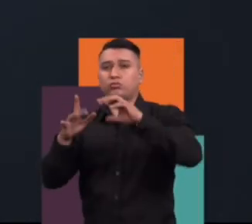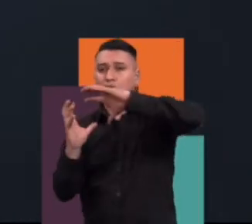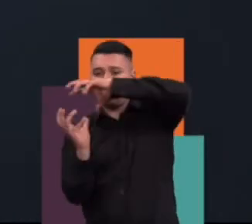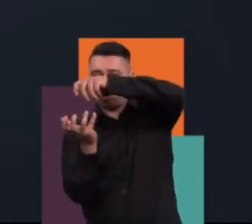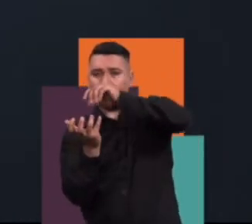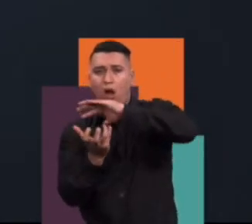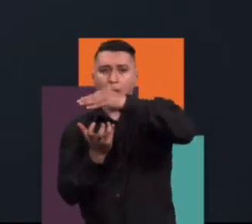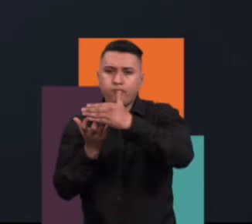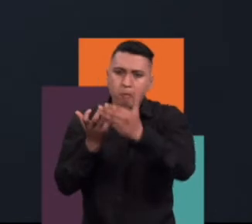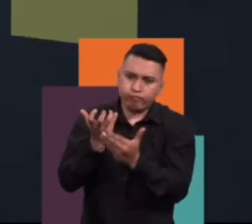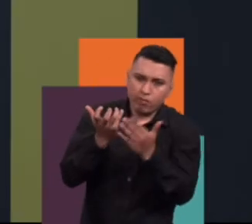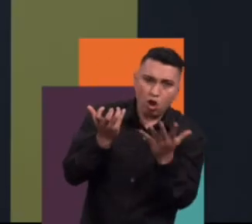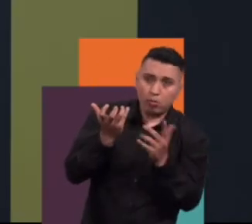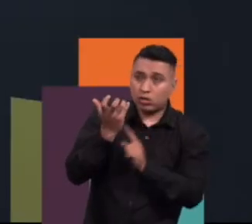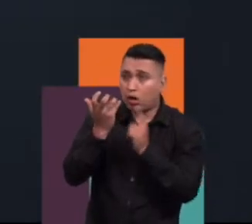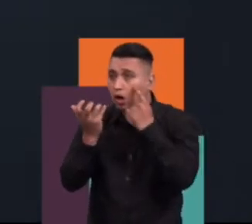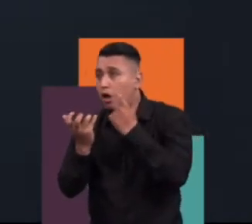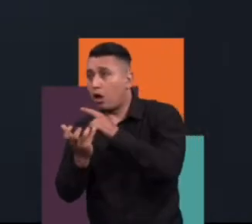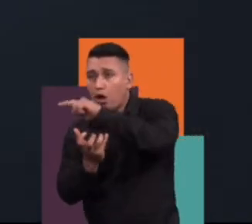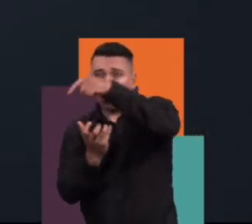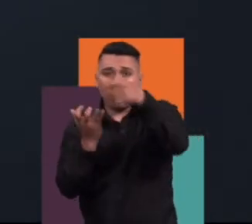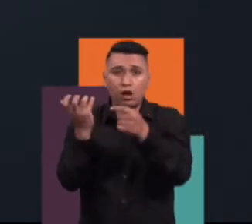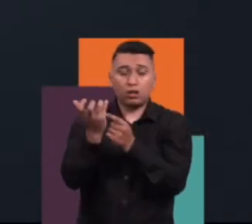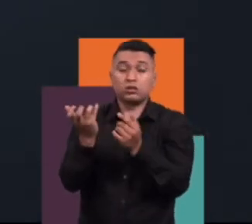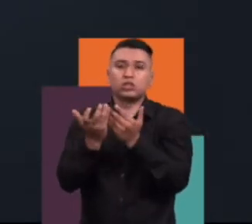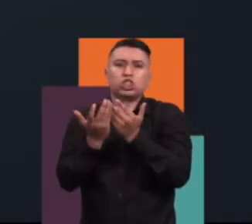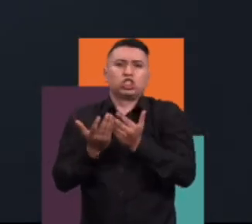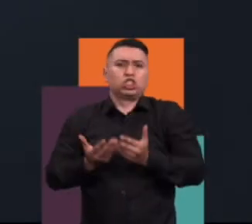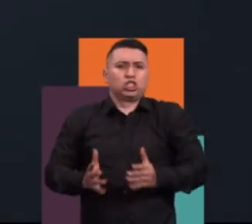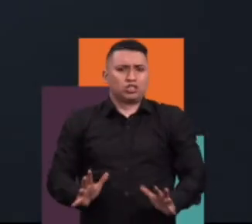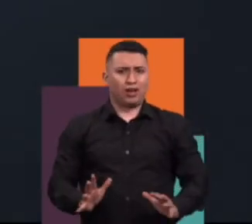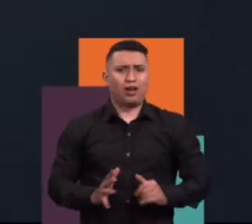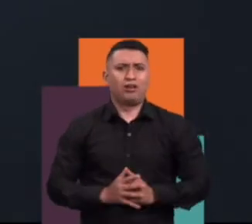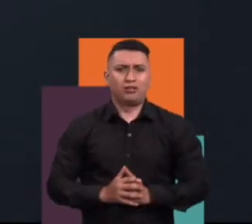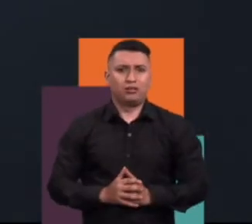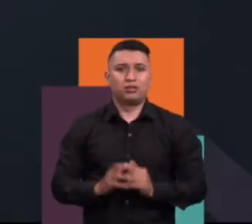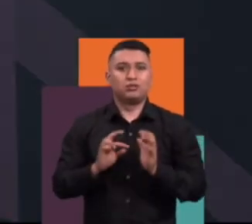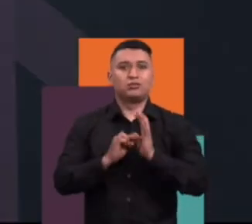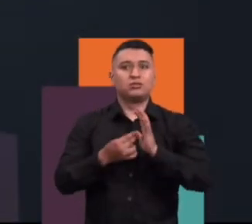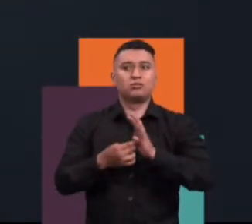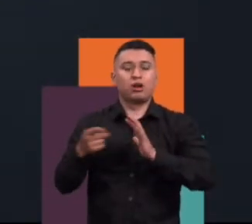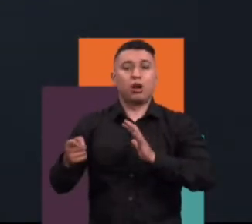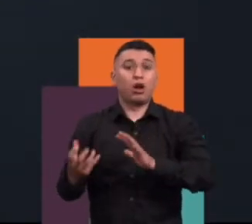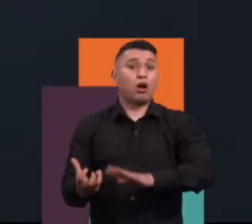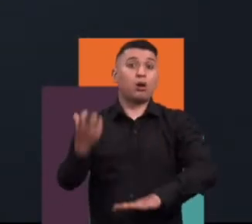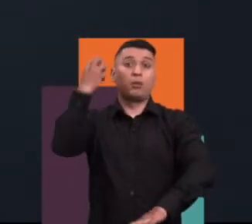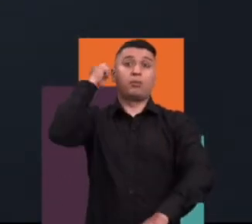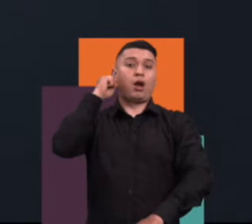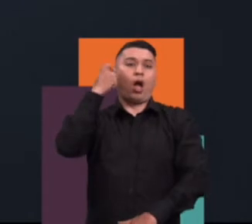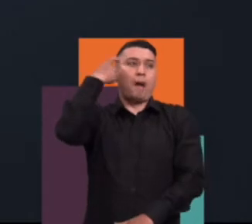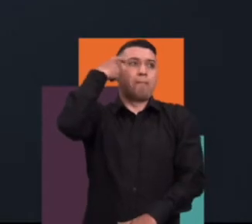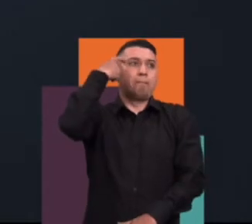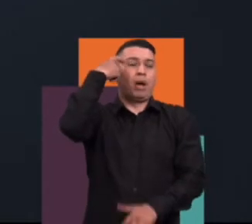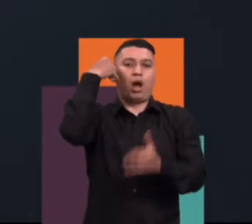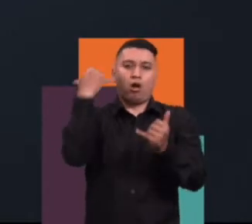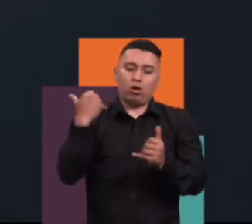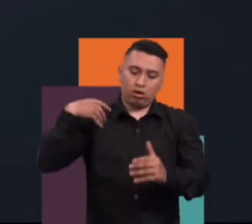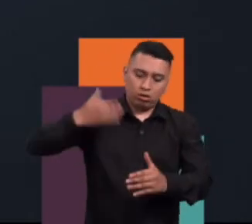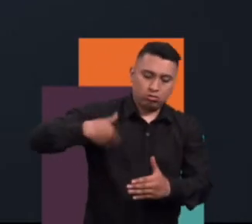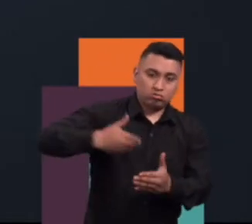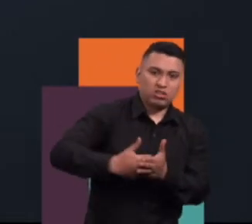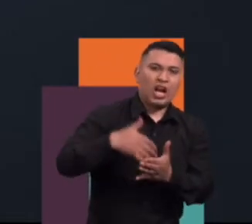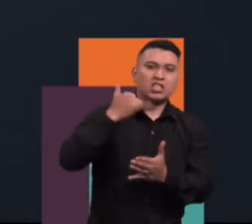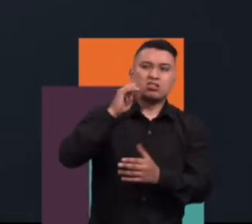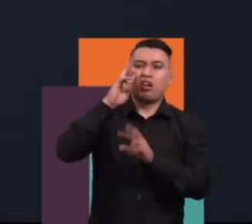geografía, se ha explorado. Entonces, el componente de incertidumbre ya se ha reducido bastante y la